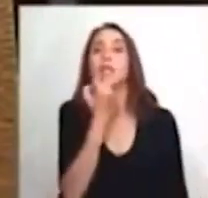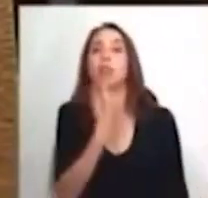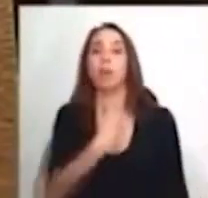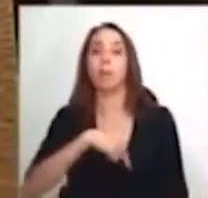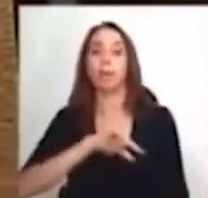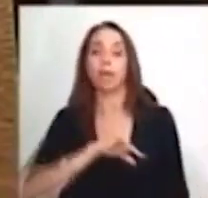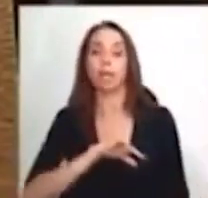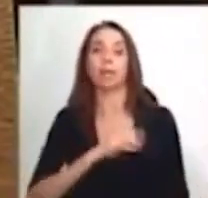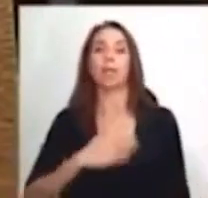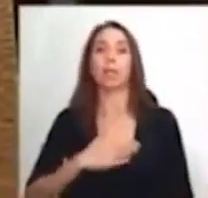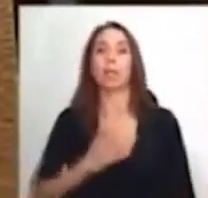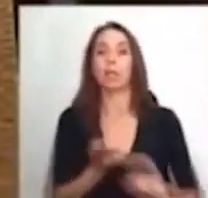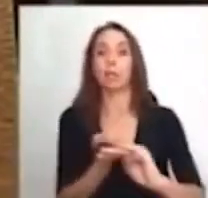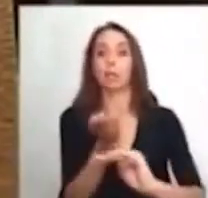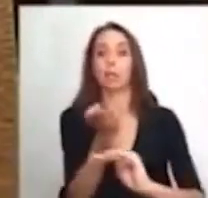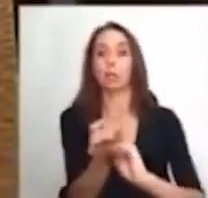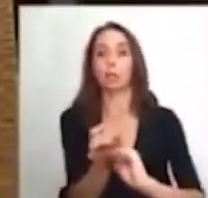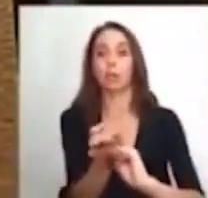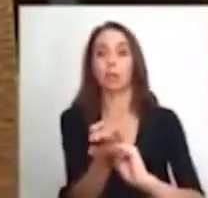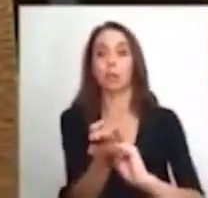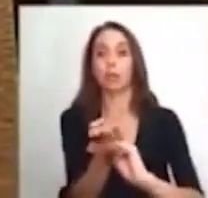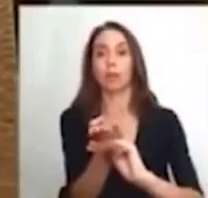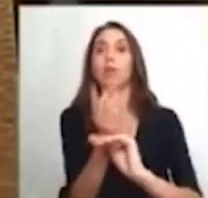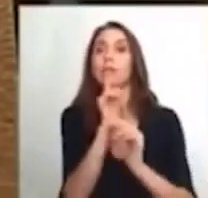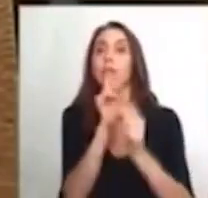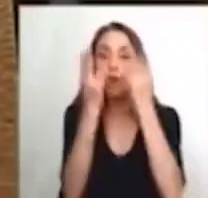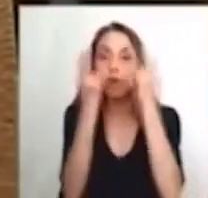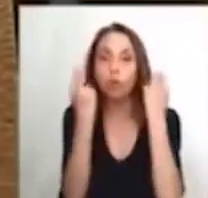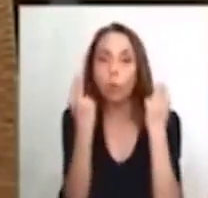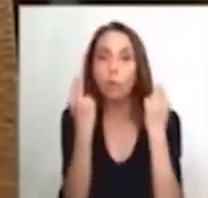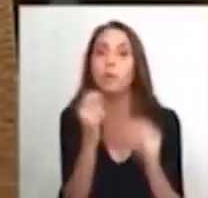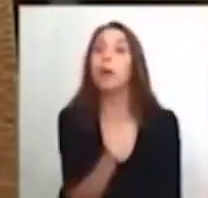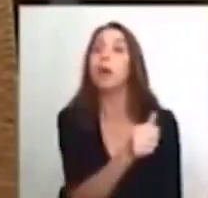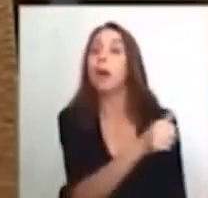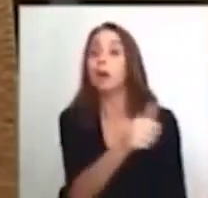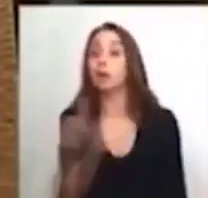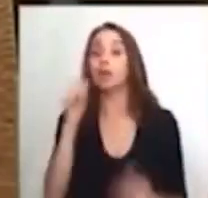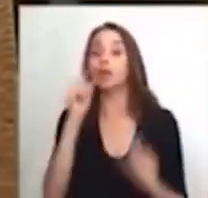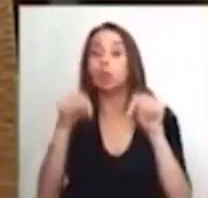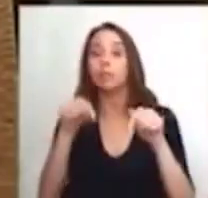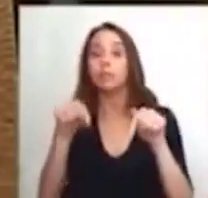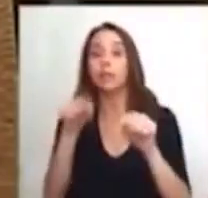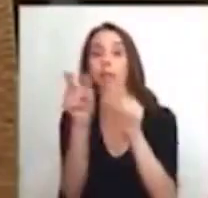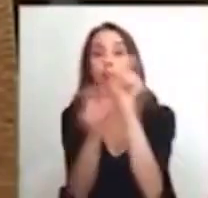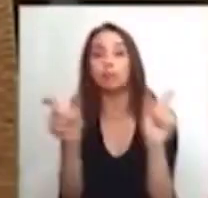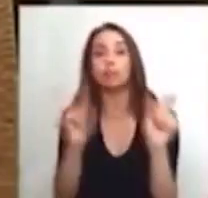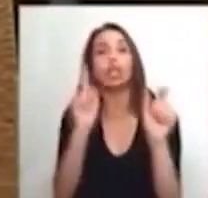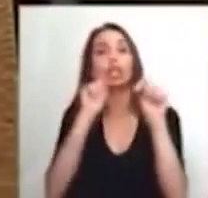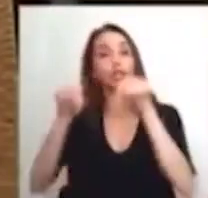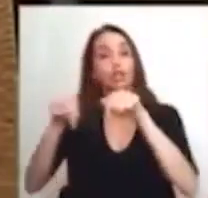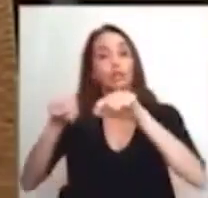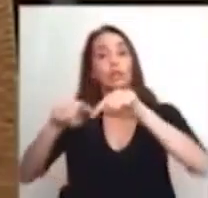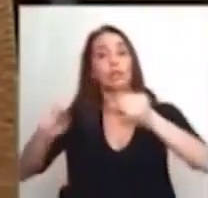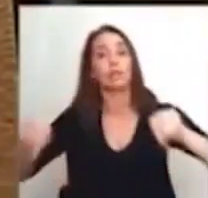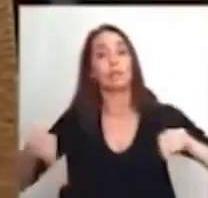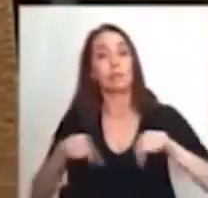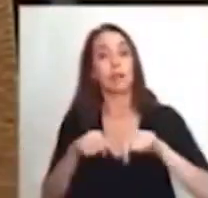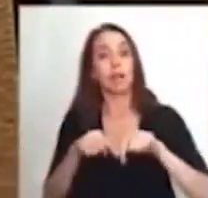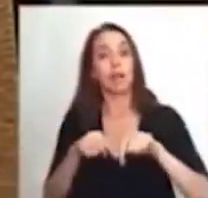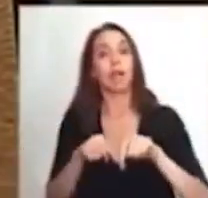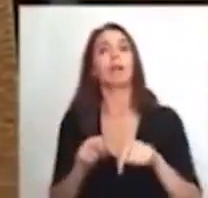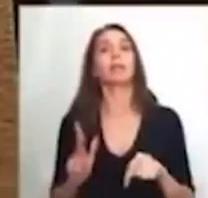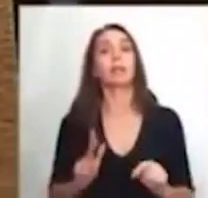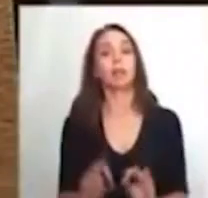solicitar humildemente a todos los presentes y a aquellos que no lo están, que tengan la cortesía